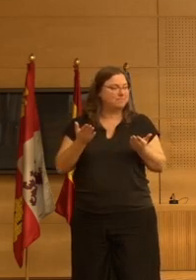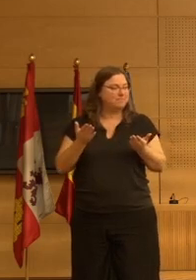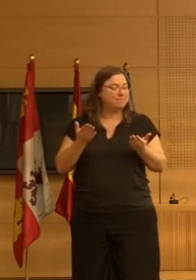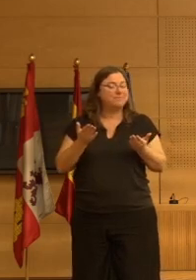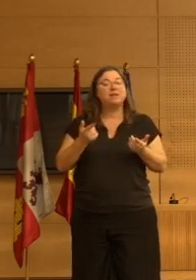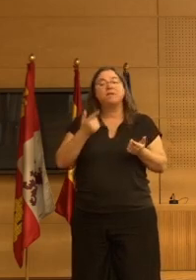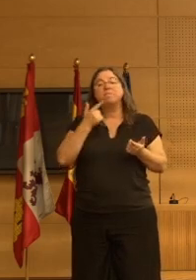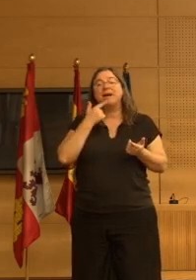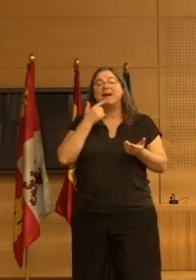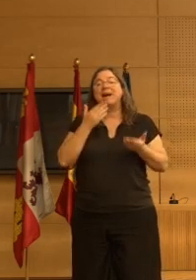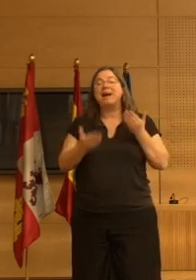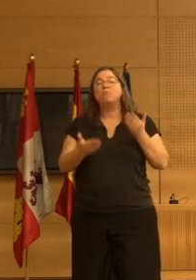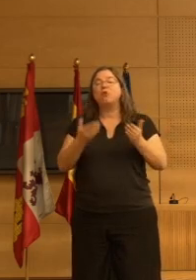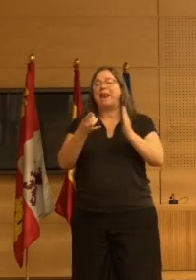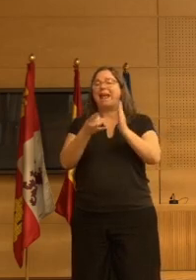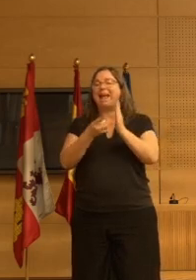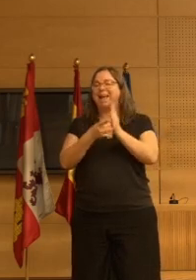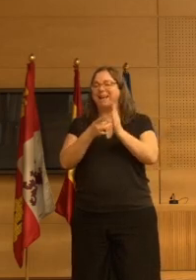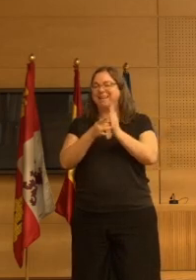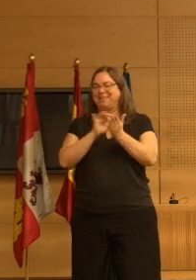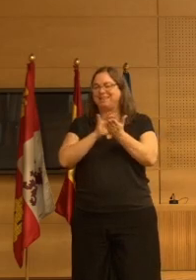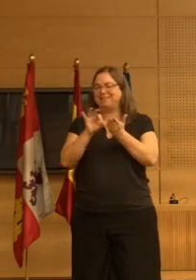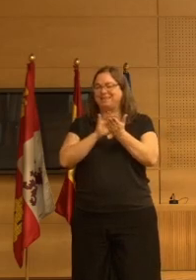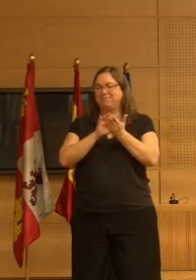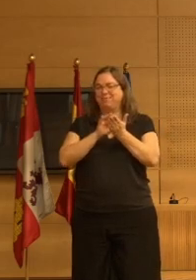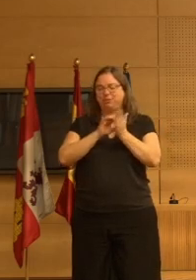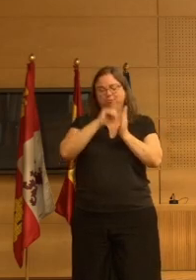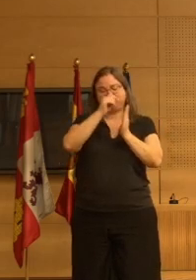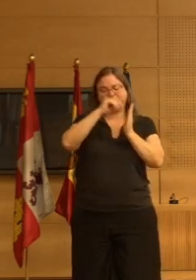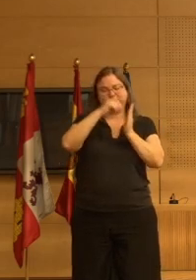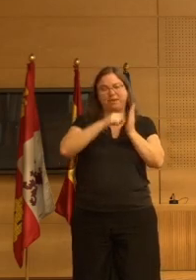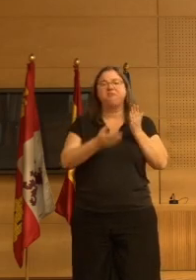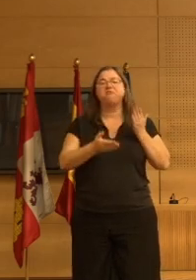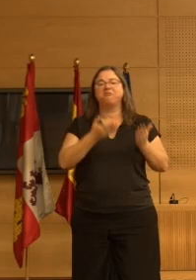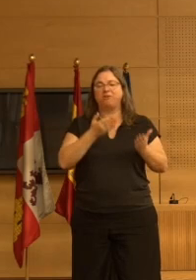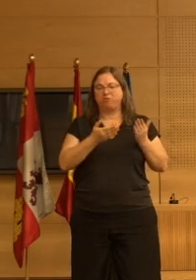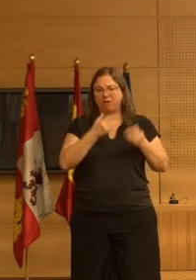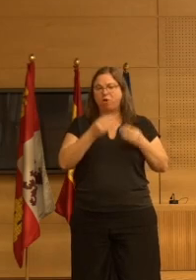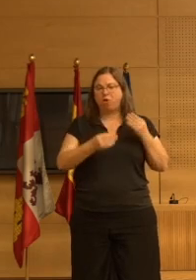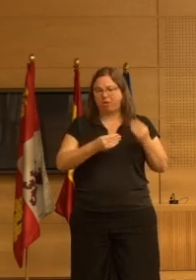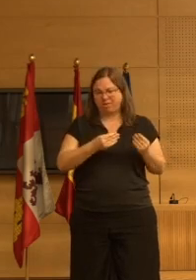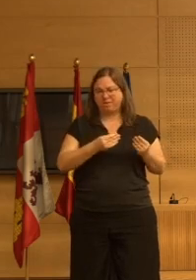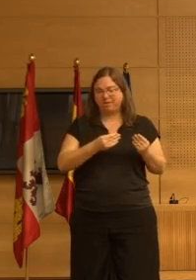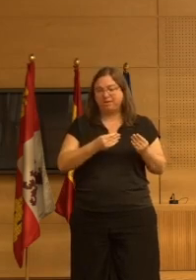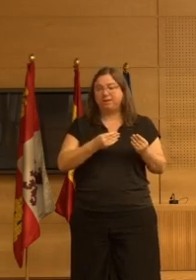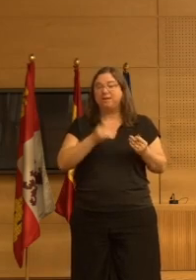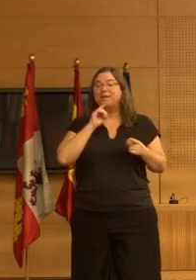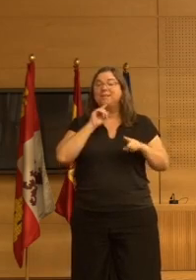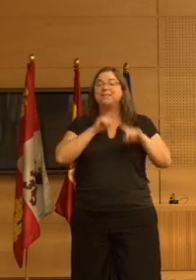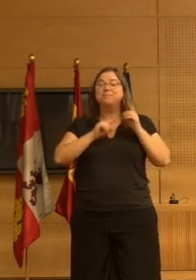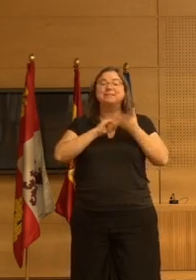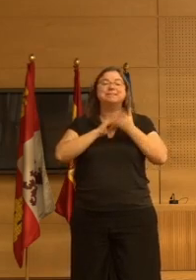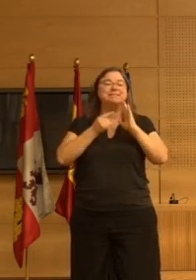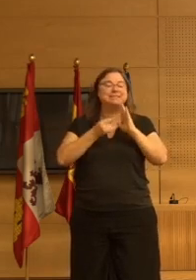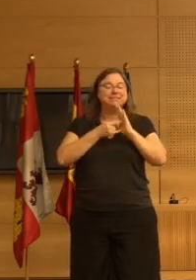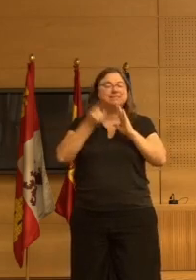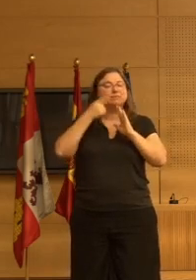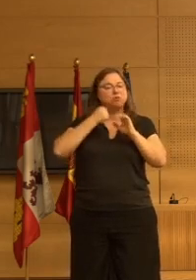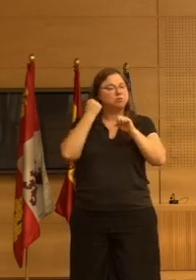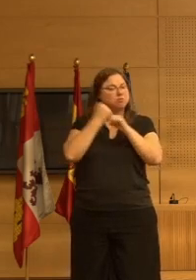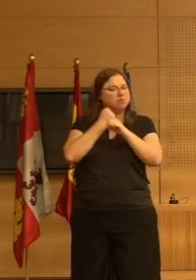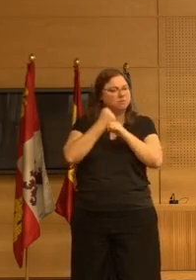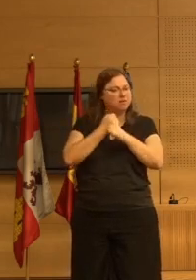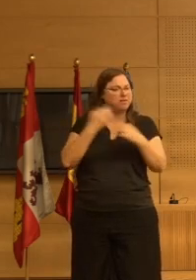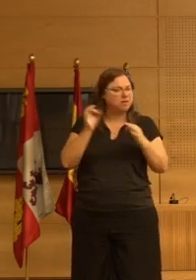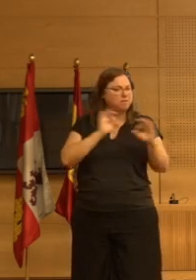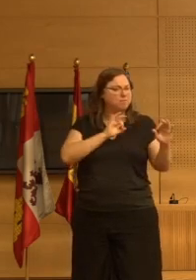valorarán la calidad de los servicios que reciben y serán valoraciones basadas en un sistema que tendremos que trabajar que